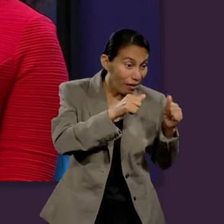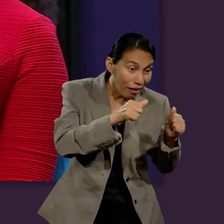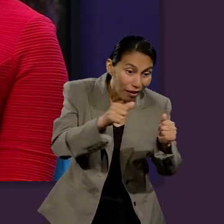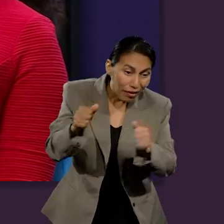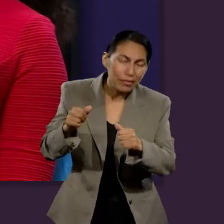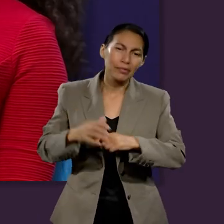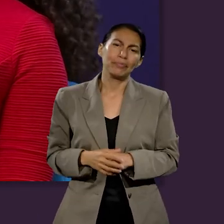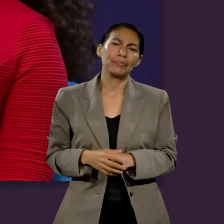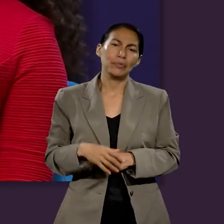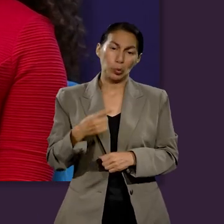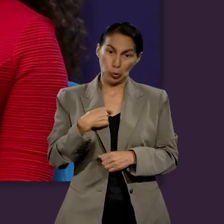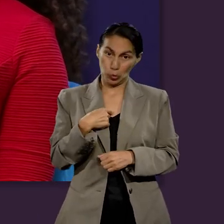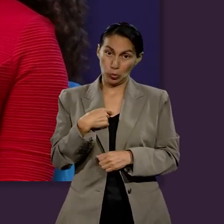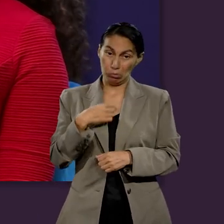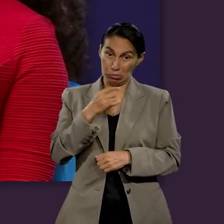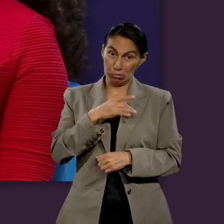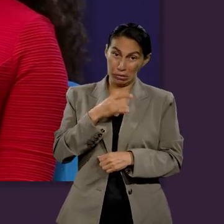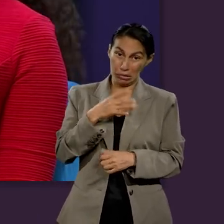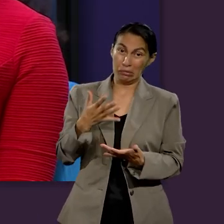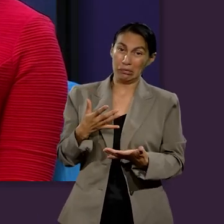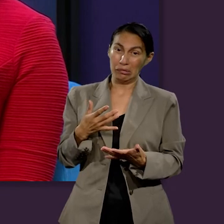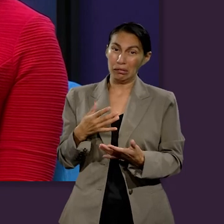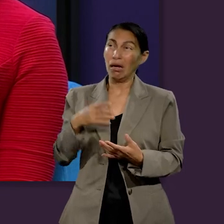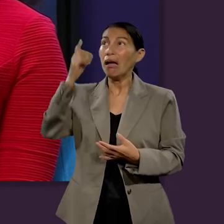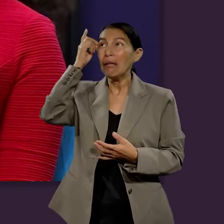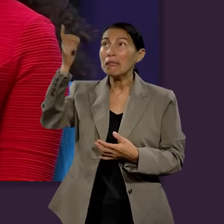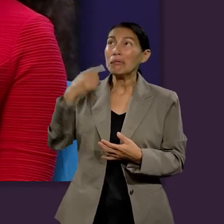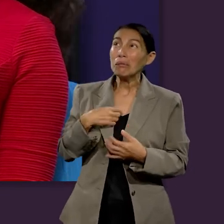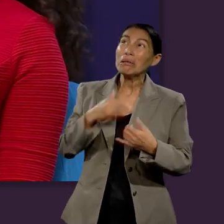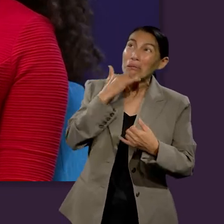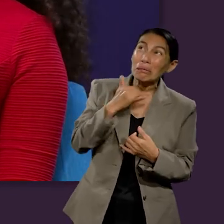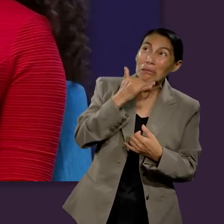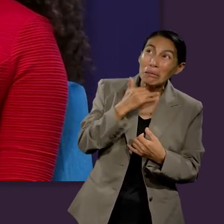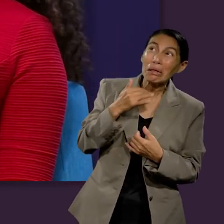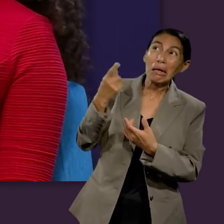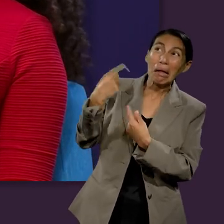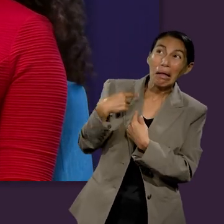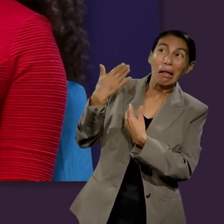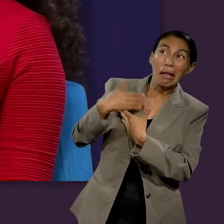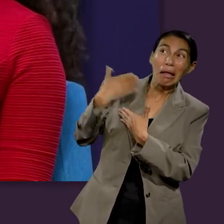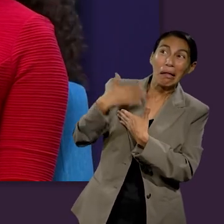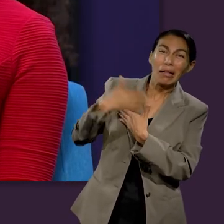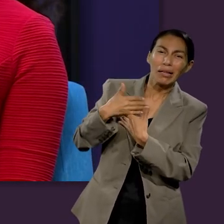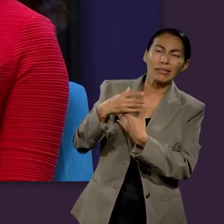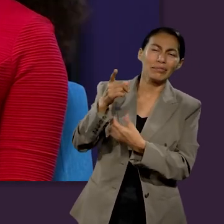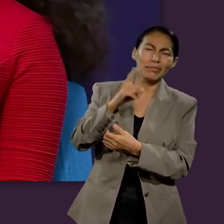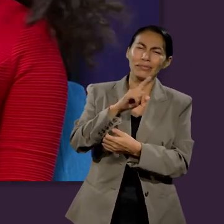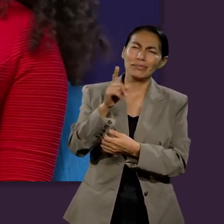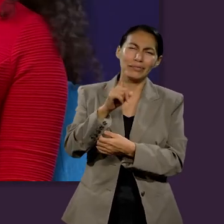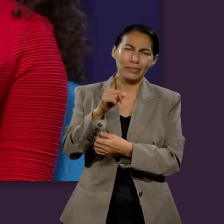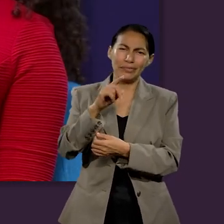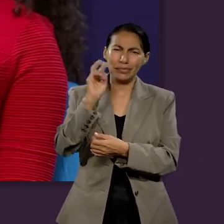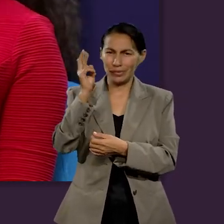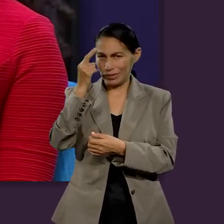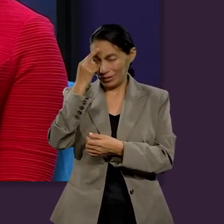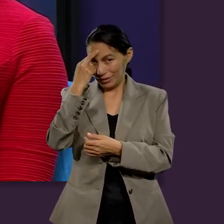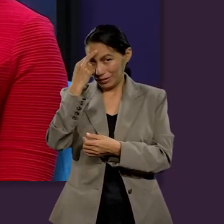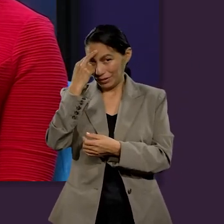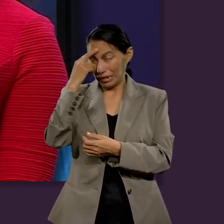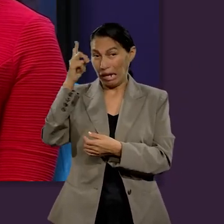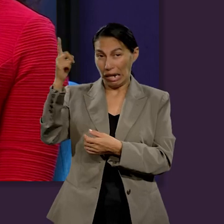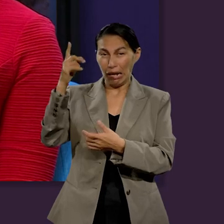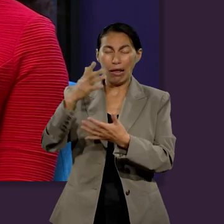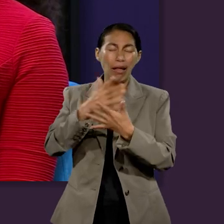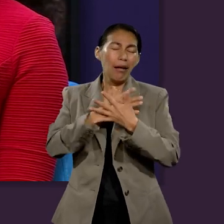Y en lugar de vivir atemorizados porque cada pecado, cada falta, Dios me la va a cobrar. No es así. Tenemos que